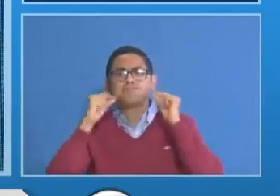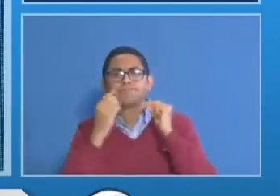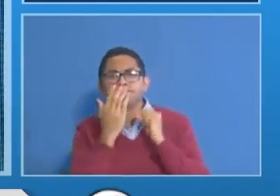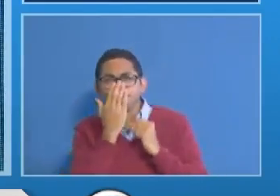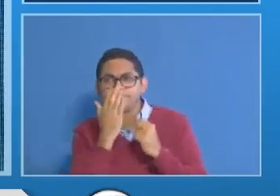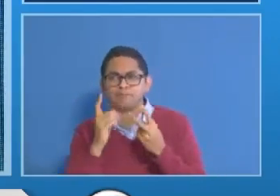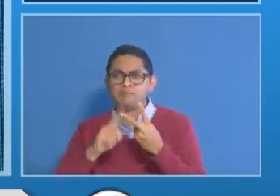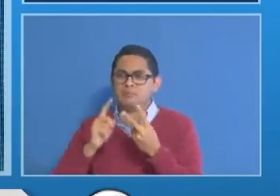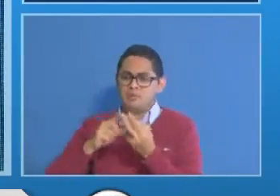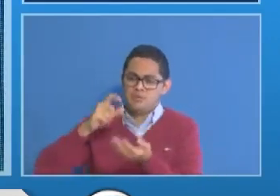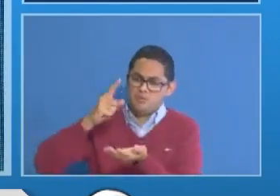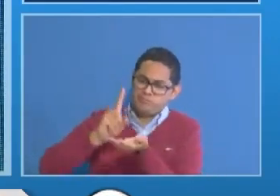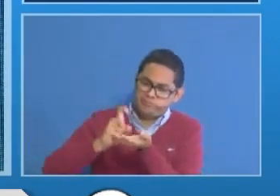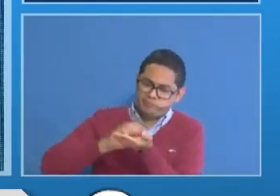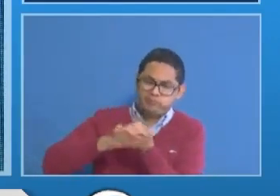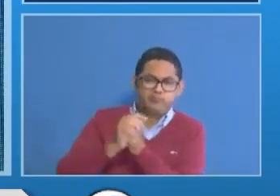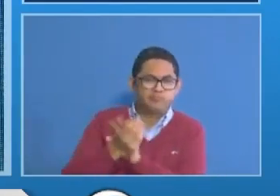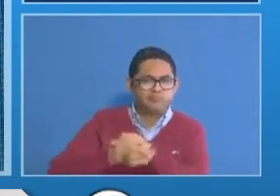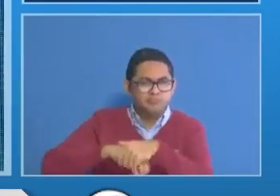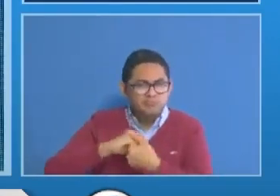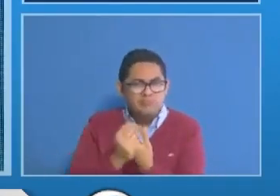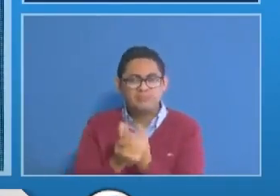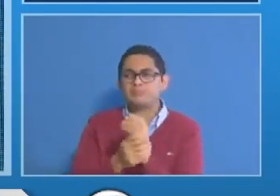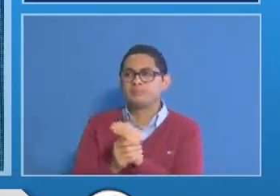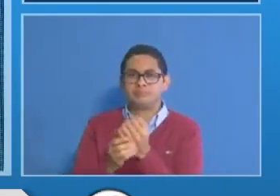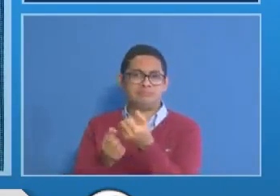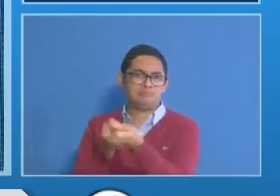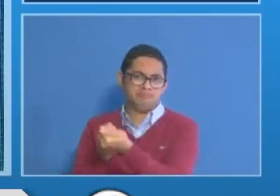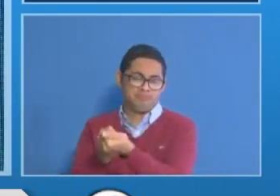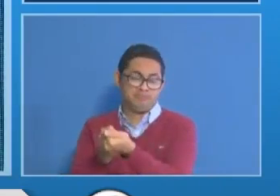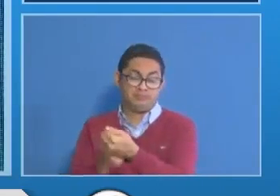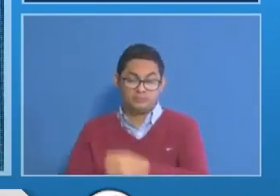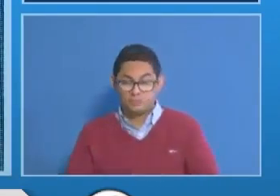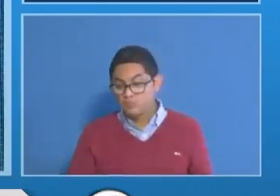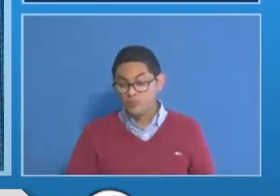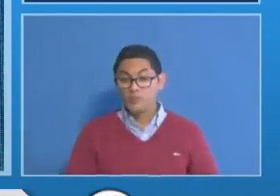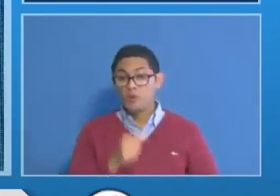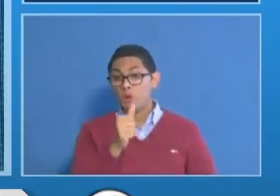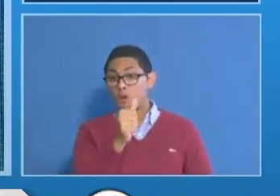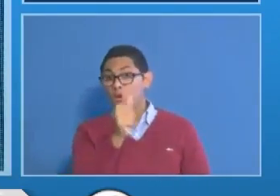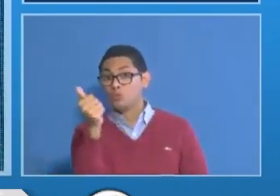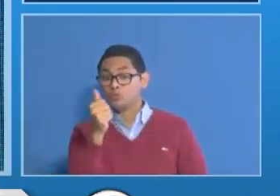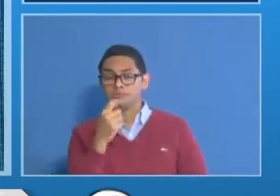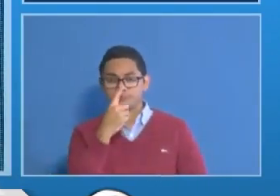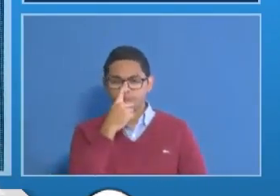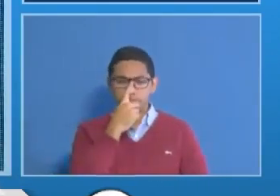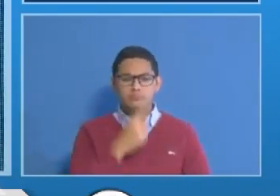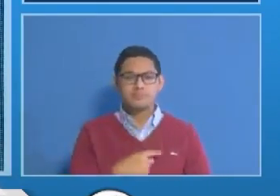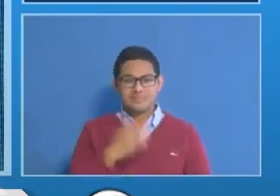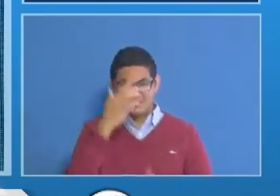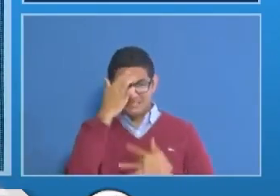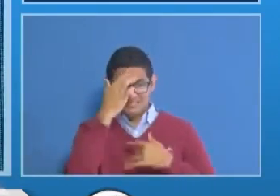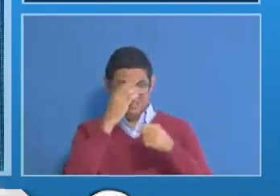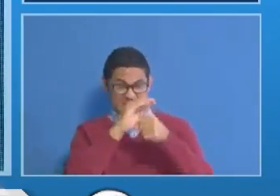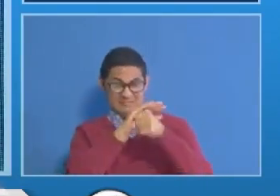lavado de manos. En relación al tema del comportamiento del virus,